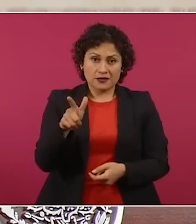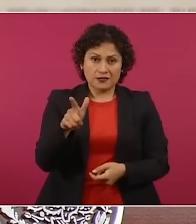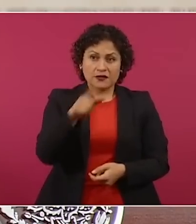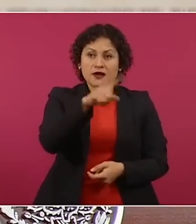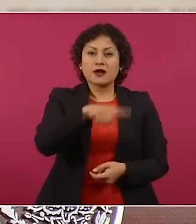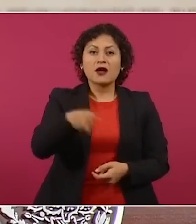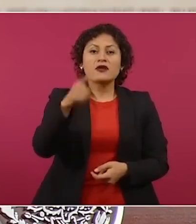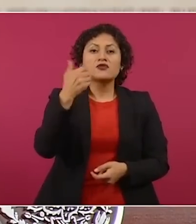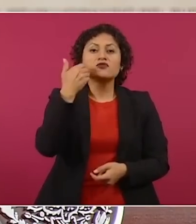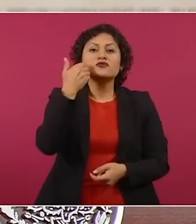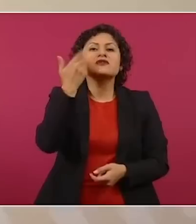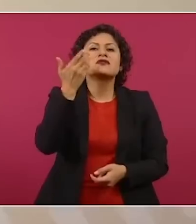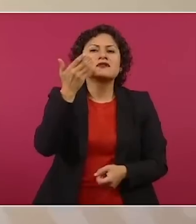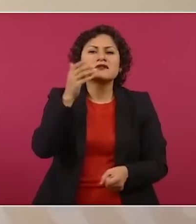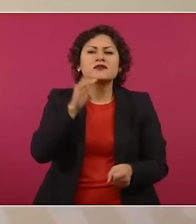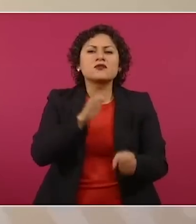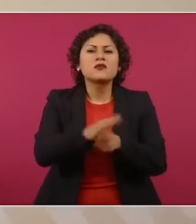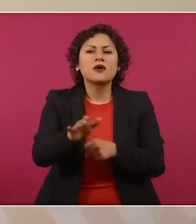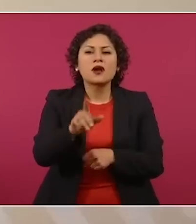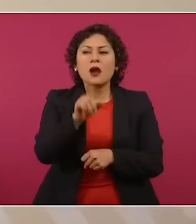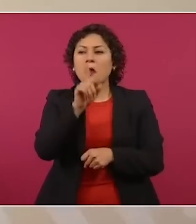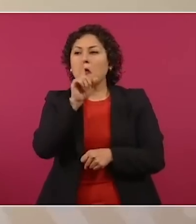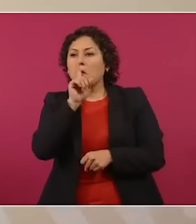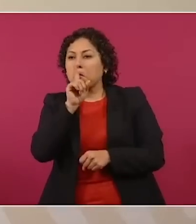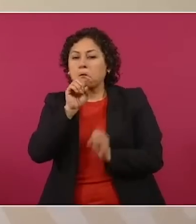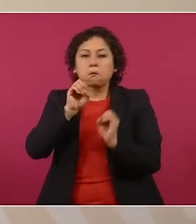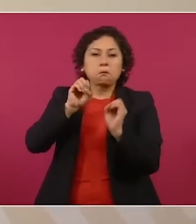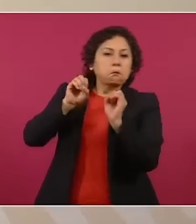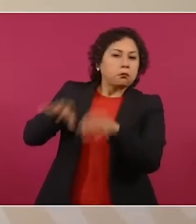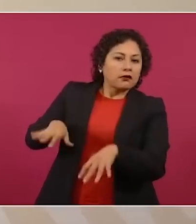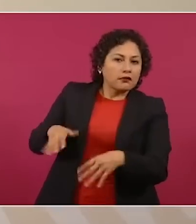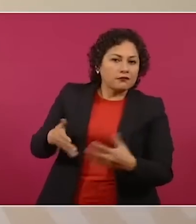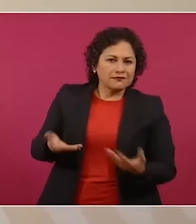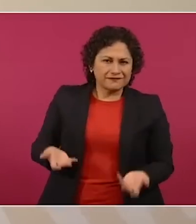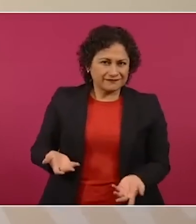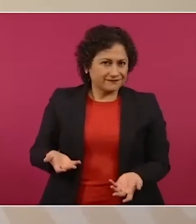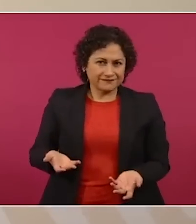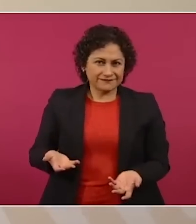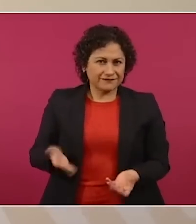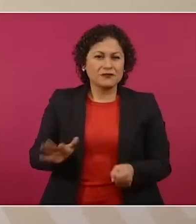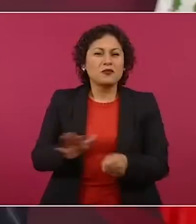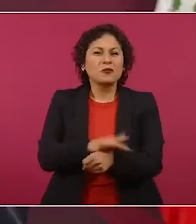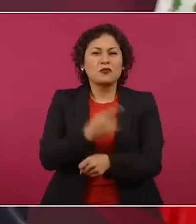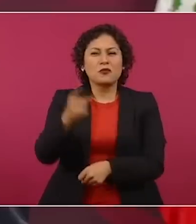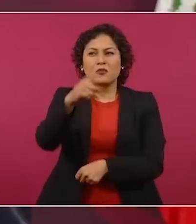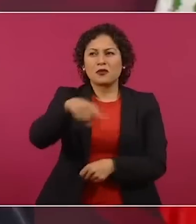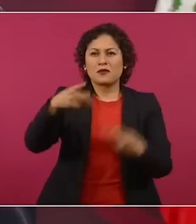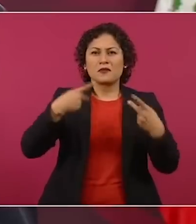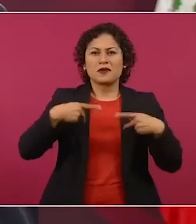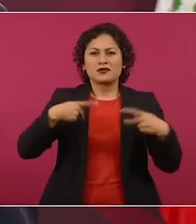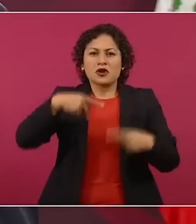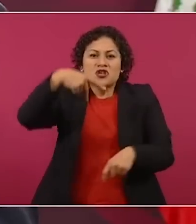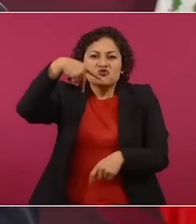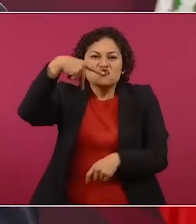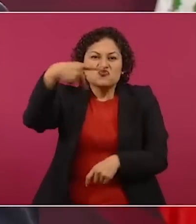nada, que nada más piensan en ellos,